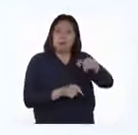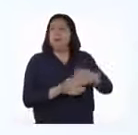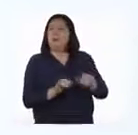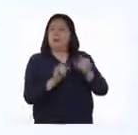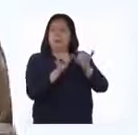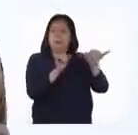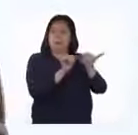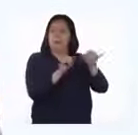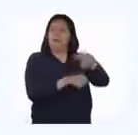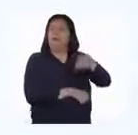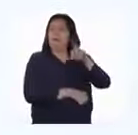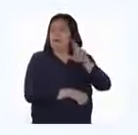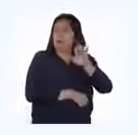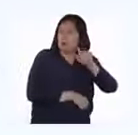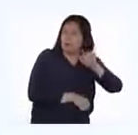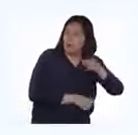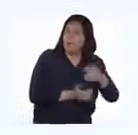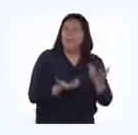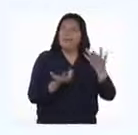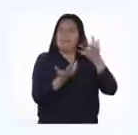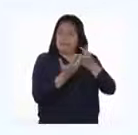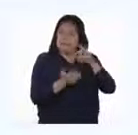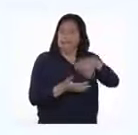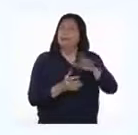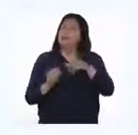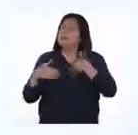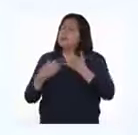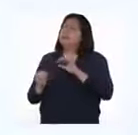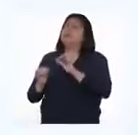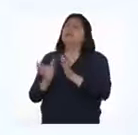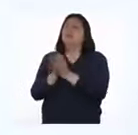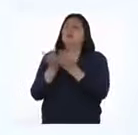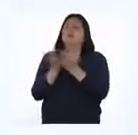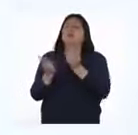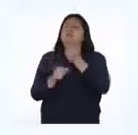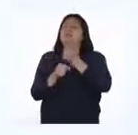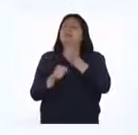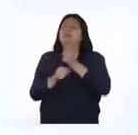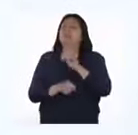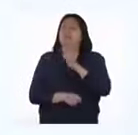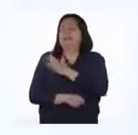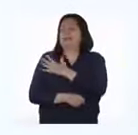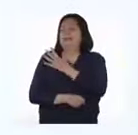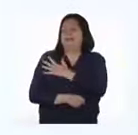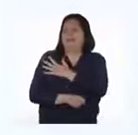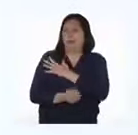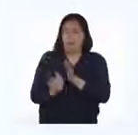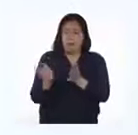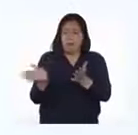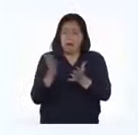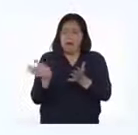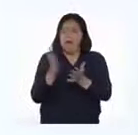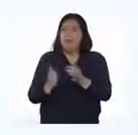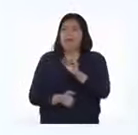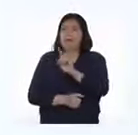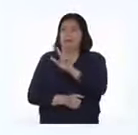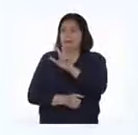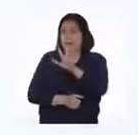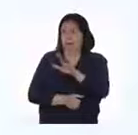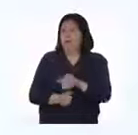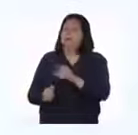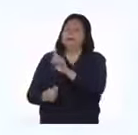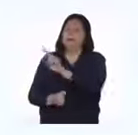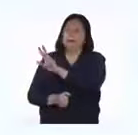proporcionales, pueden revisar y resolver algunas situaciones en el cuaderno de trabajo de quinto grado en la páginas 135 y